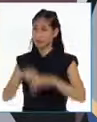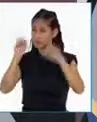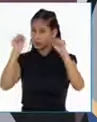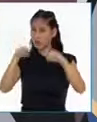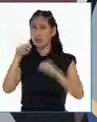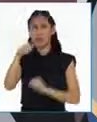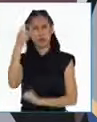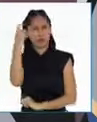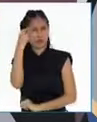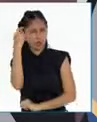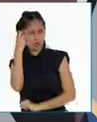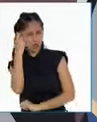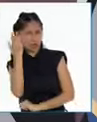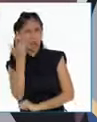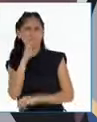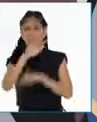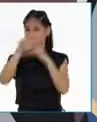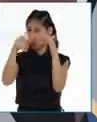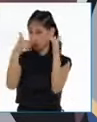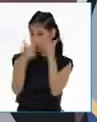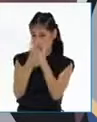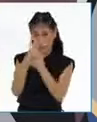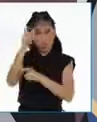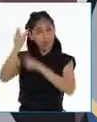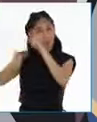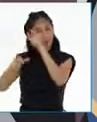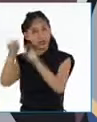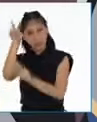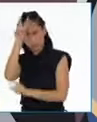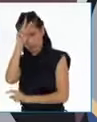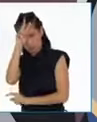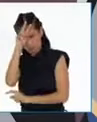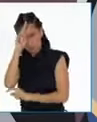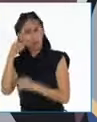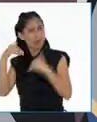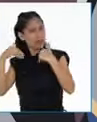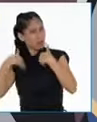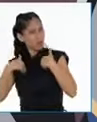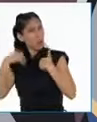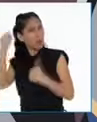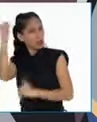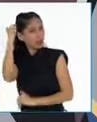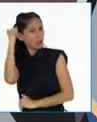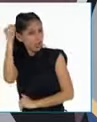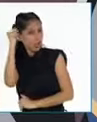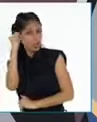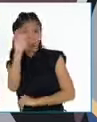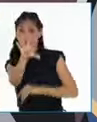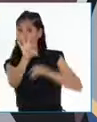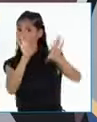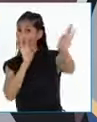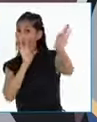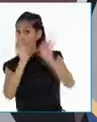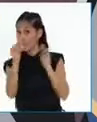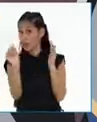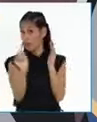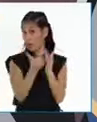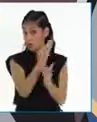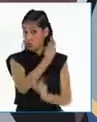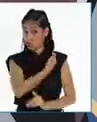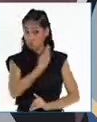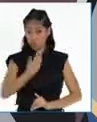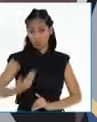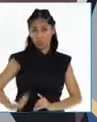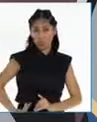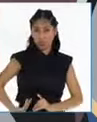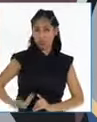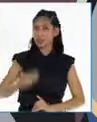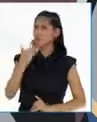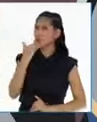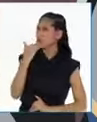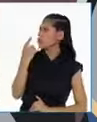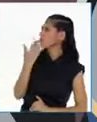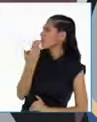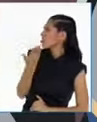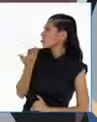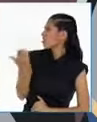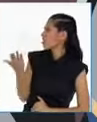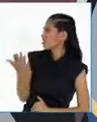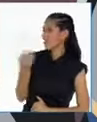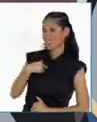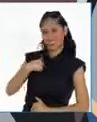todas y todos los peruanos tenemos derecho a elegir y ser elegidos como autoridades. ¿Quién dijo eso? Soy yo,